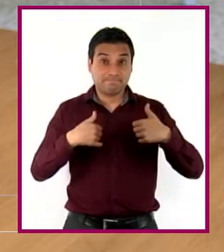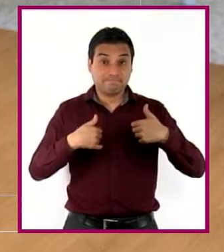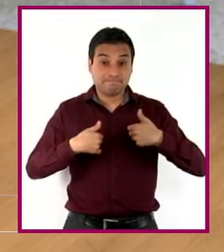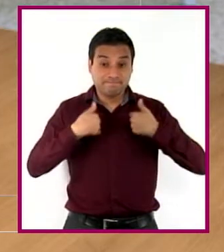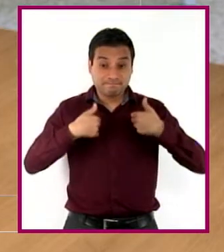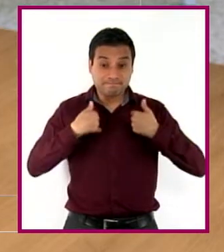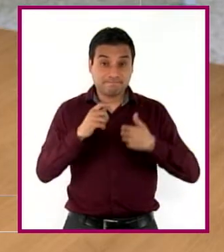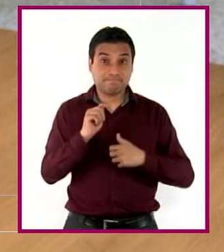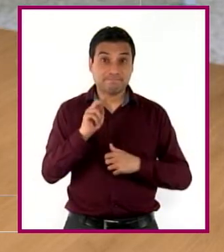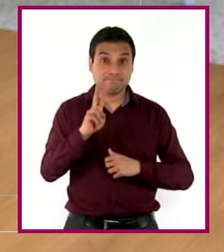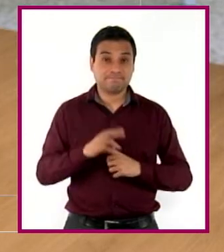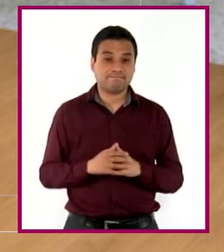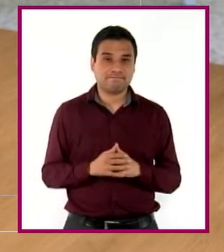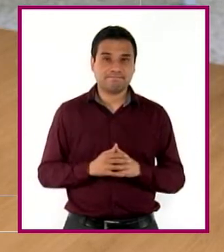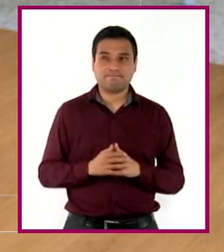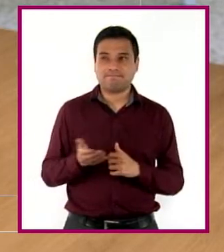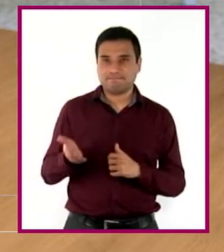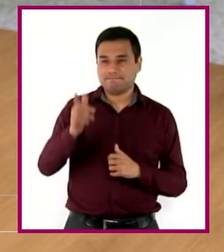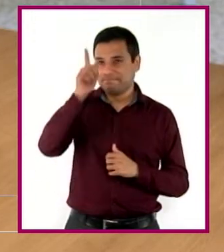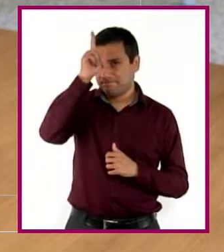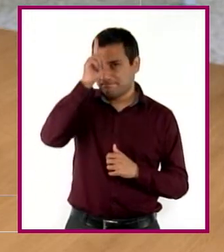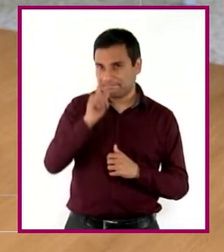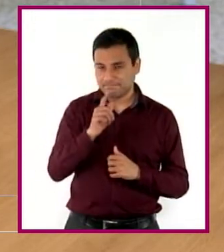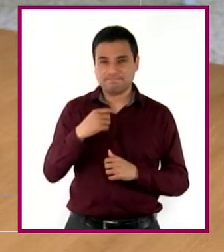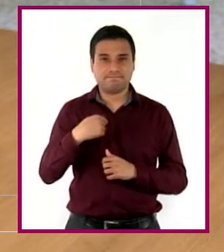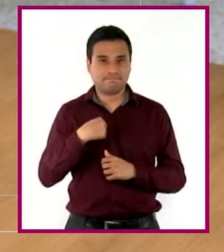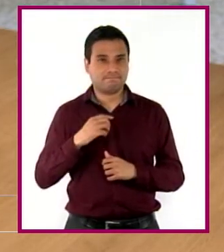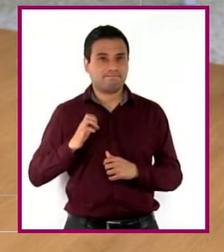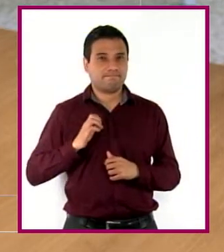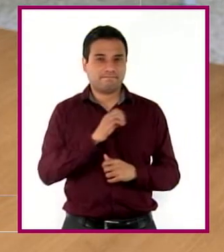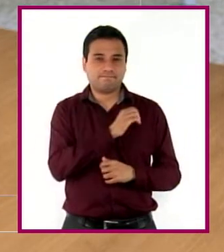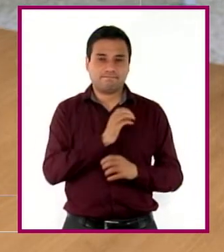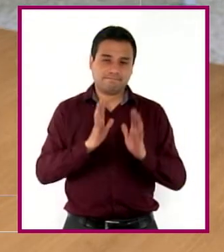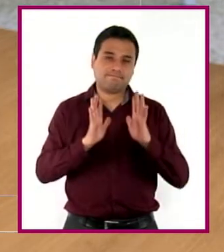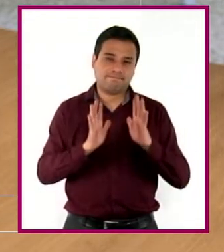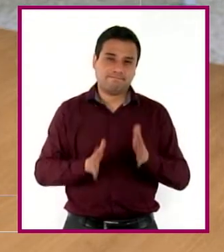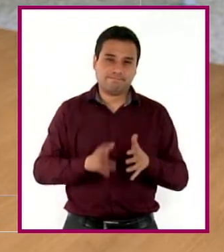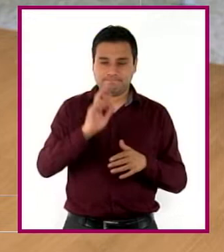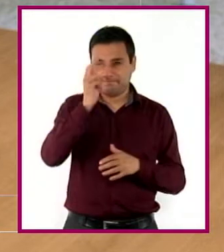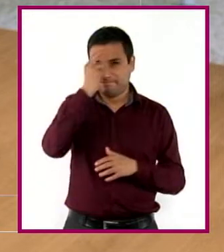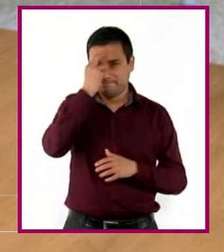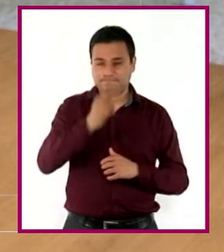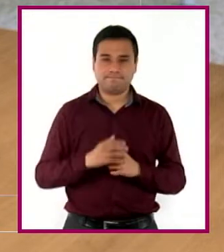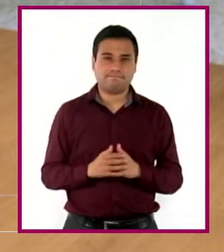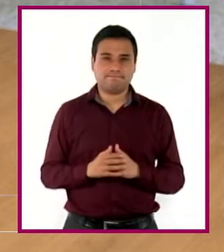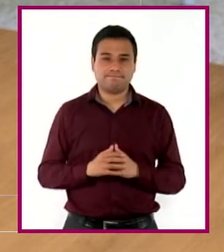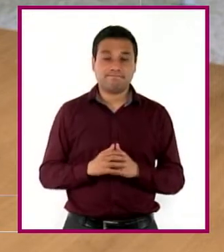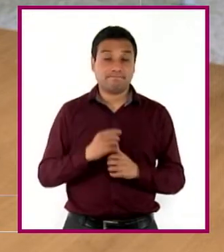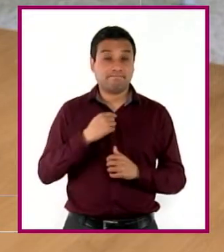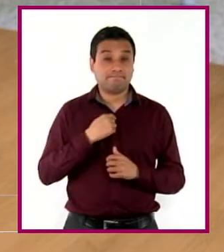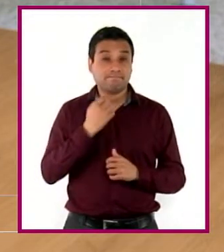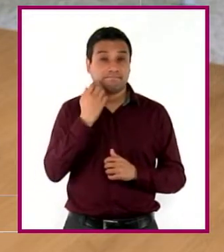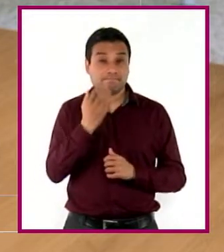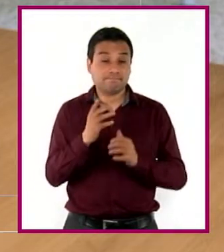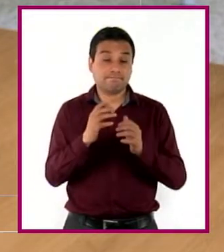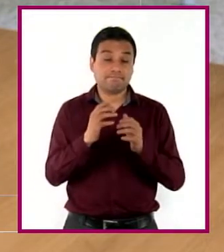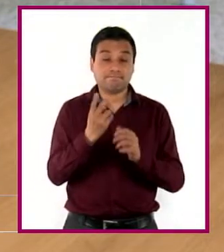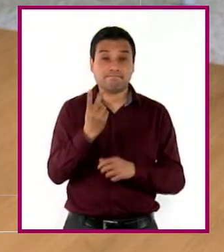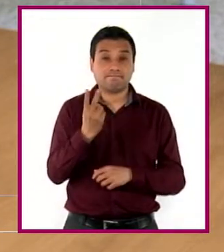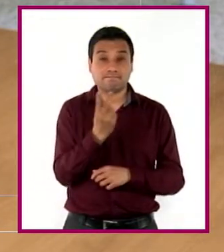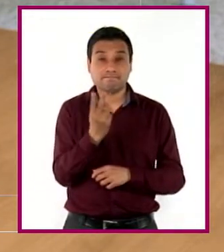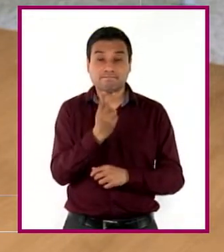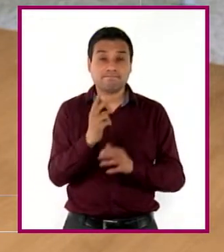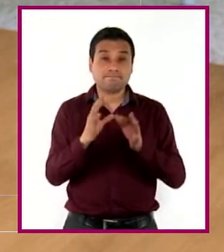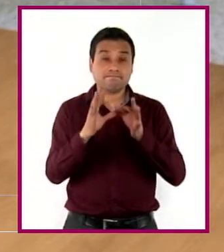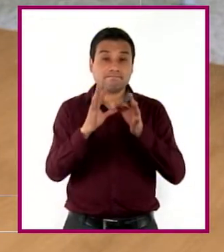Luna. Y Emiliano. Sí, ya recuerdo. Pues me gustaría que me dijeran en